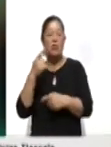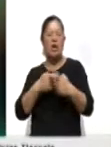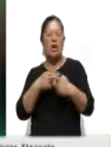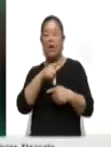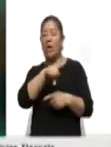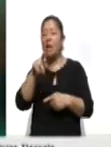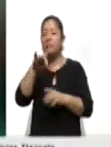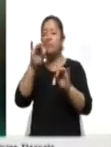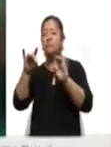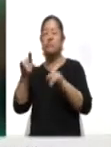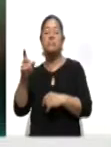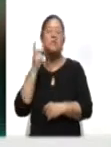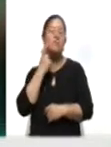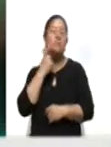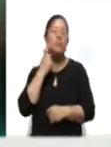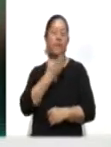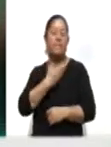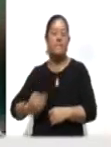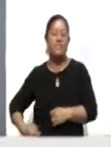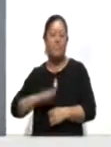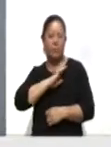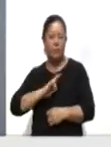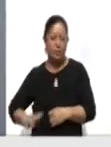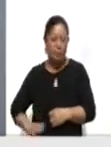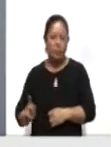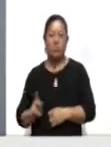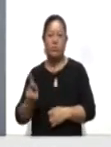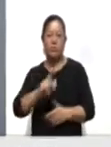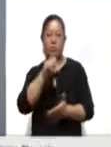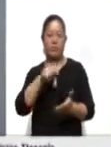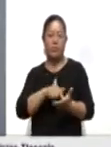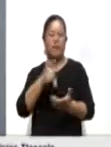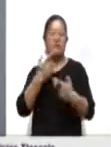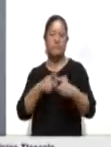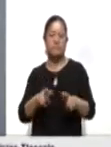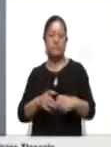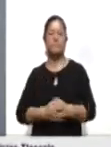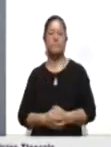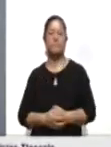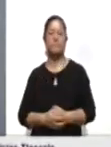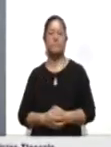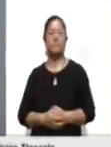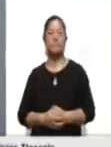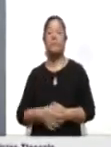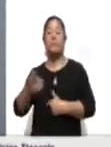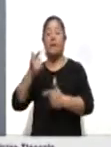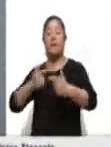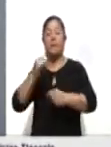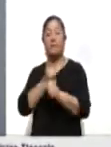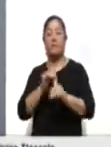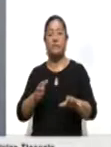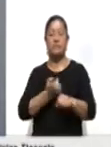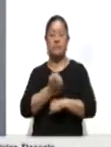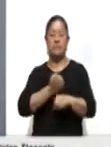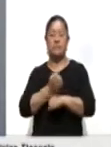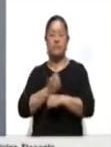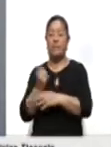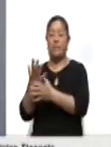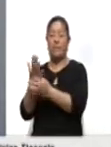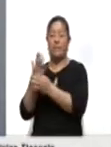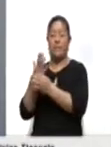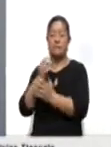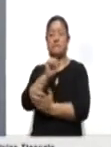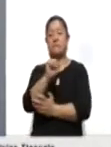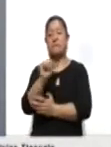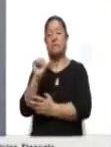diputaciones locales, federales y presidencias municipales. Regresamos a información estatal. De acuerdo con el último reporte de la